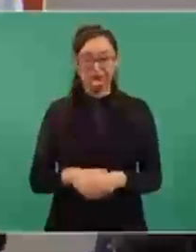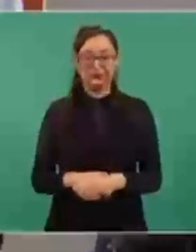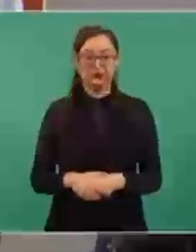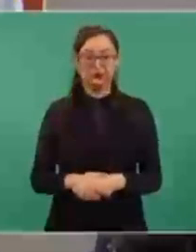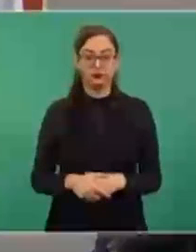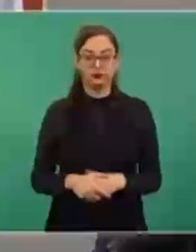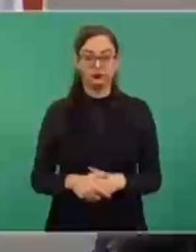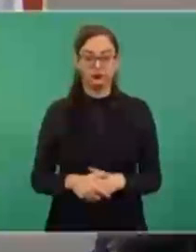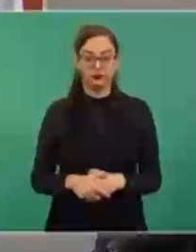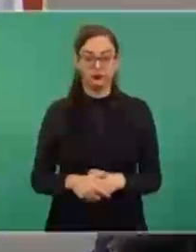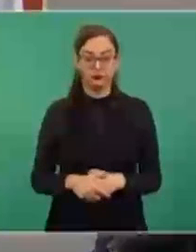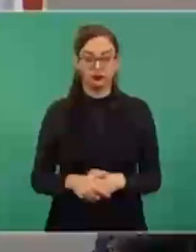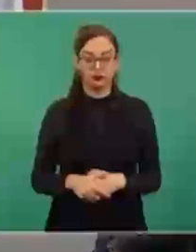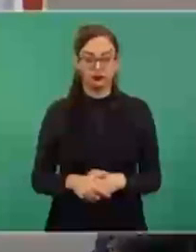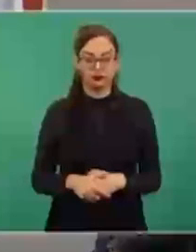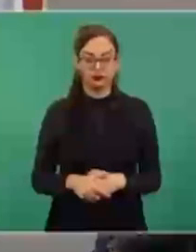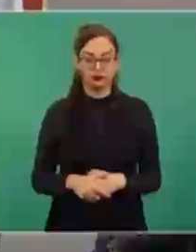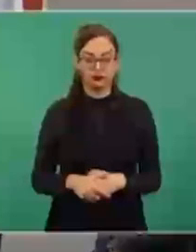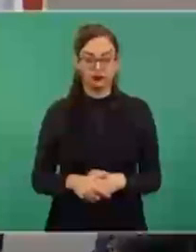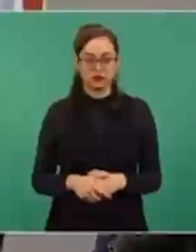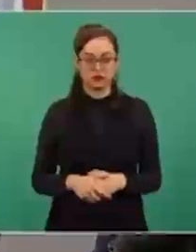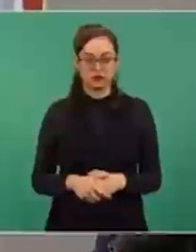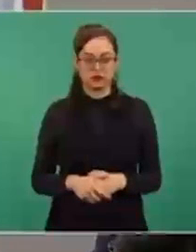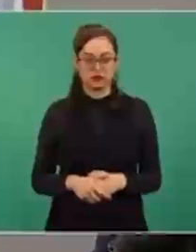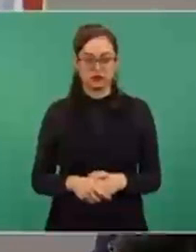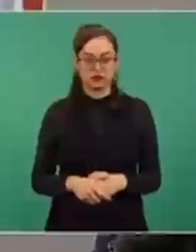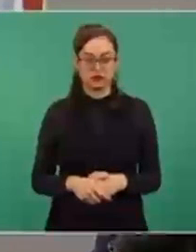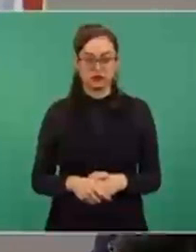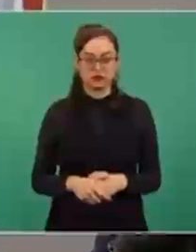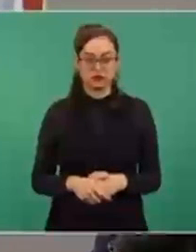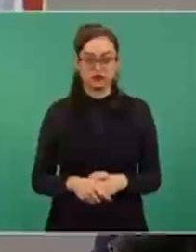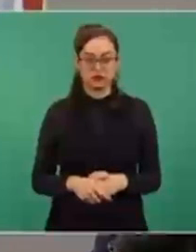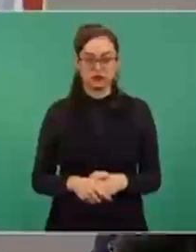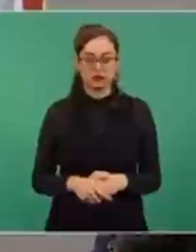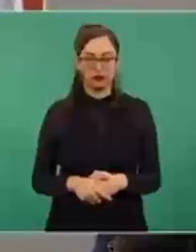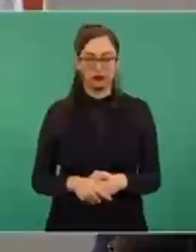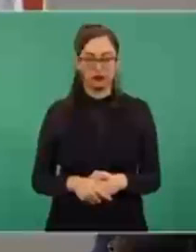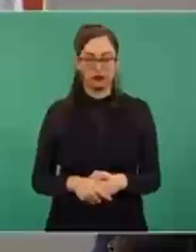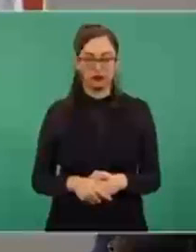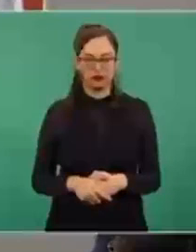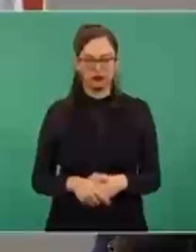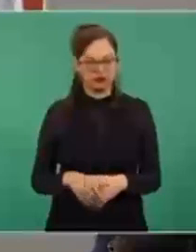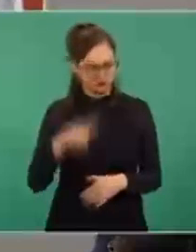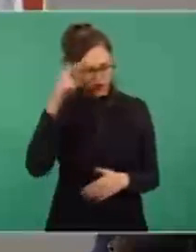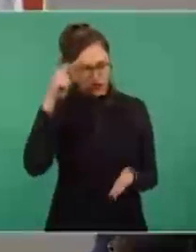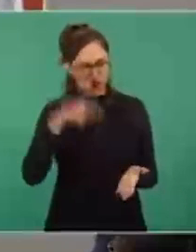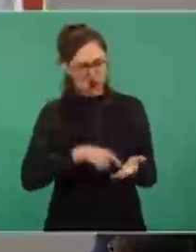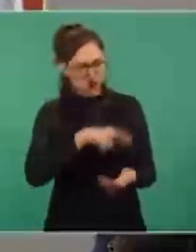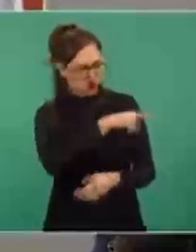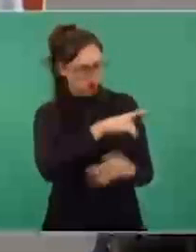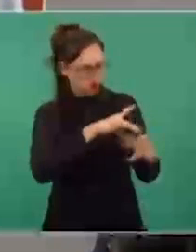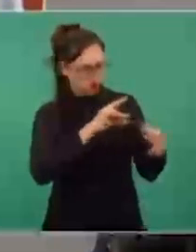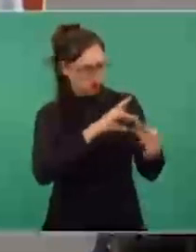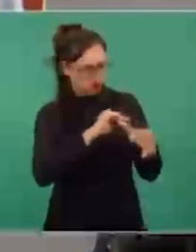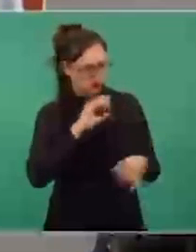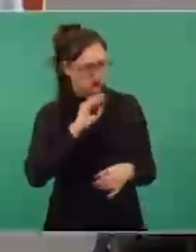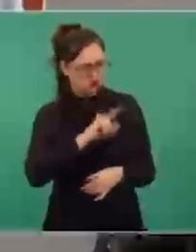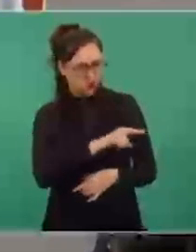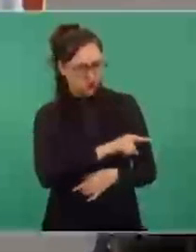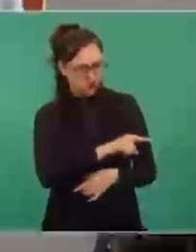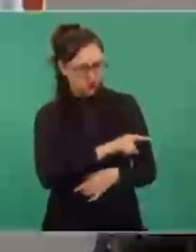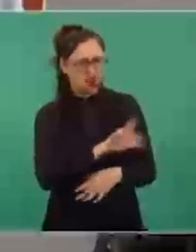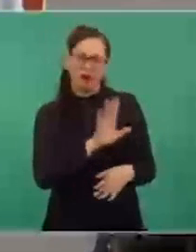hacia arriba, yo creo que… tú podrías explicarlo mejor, pero es muy